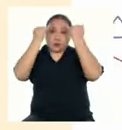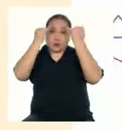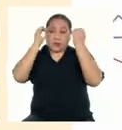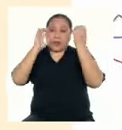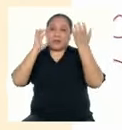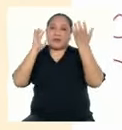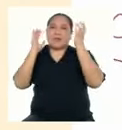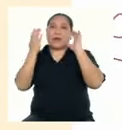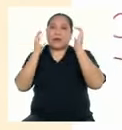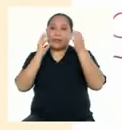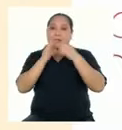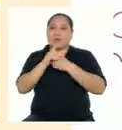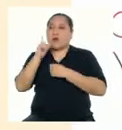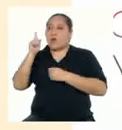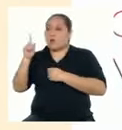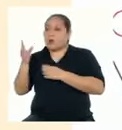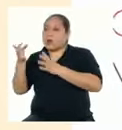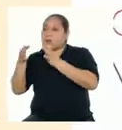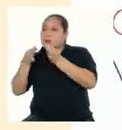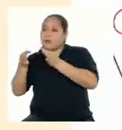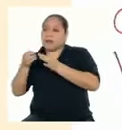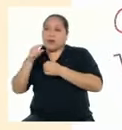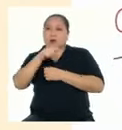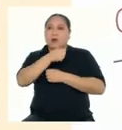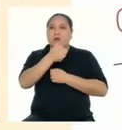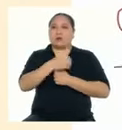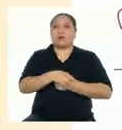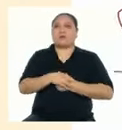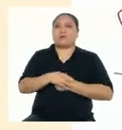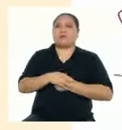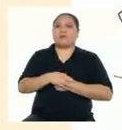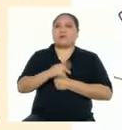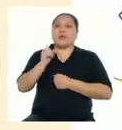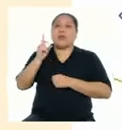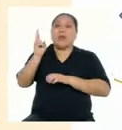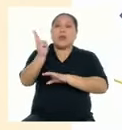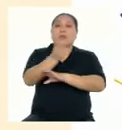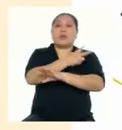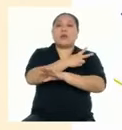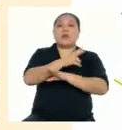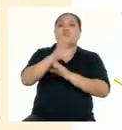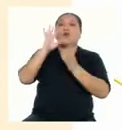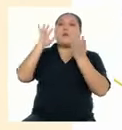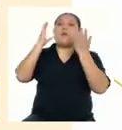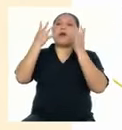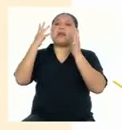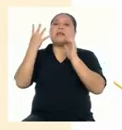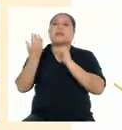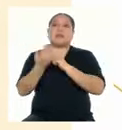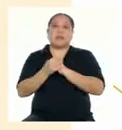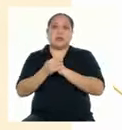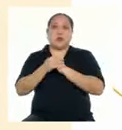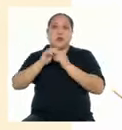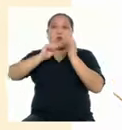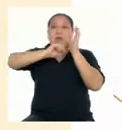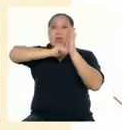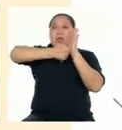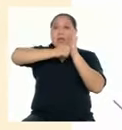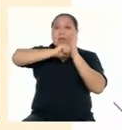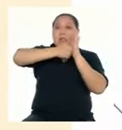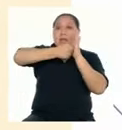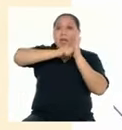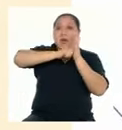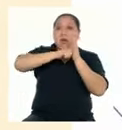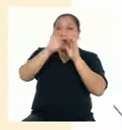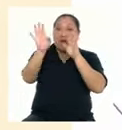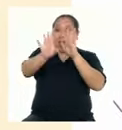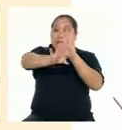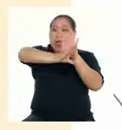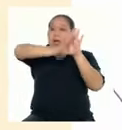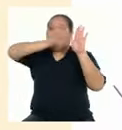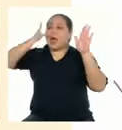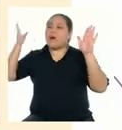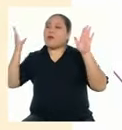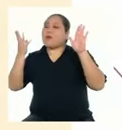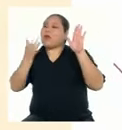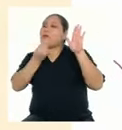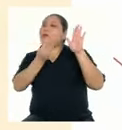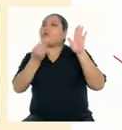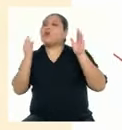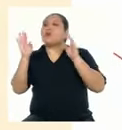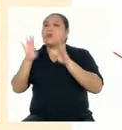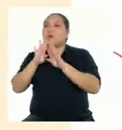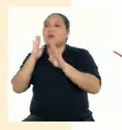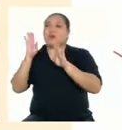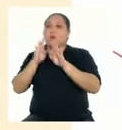una explica a la otra Que el verso sea como una llave Que abra mil puertas De Vicente